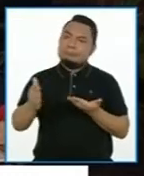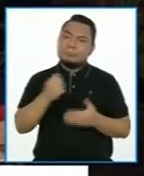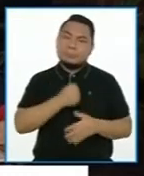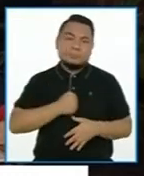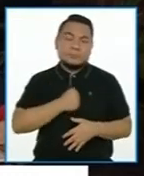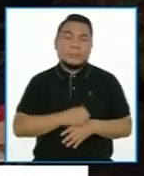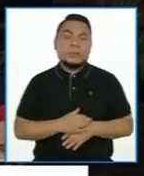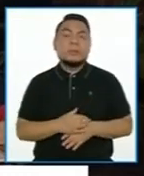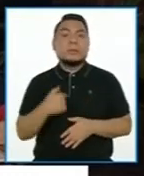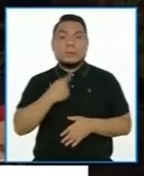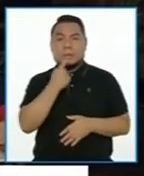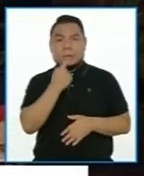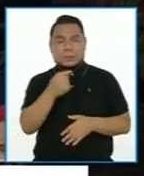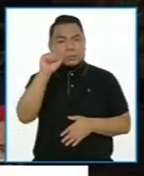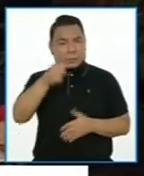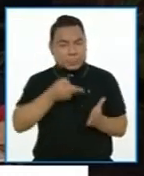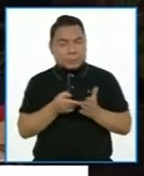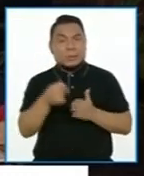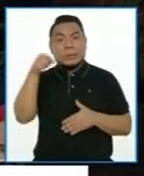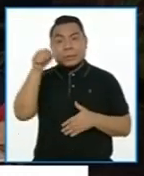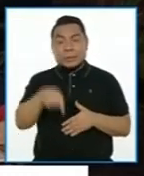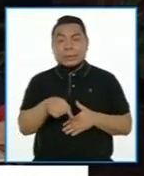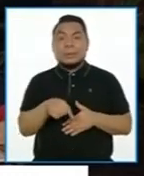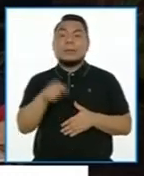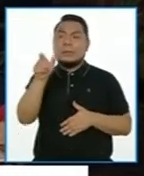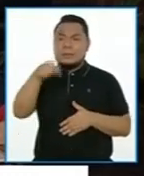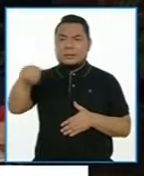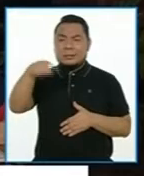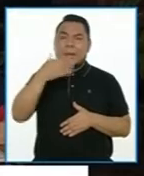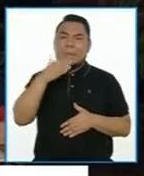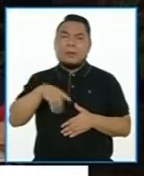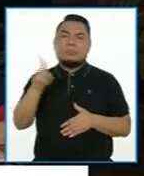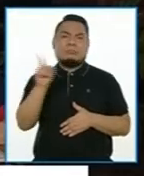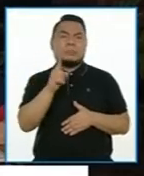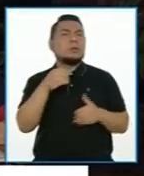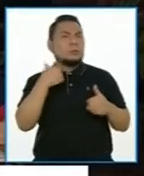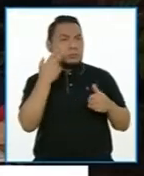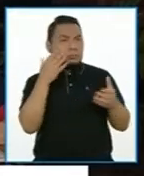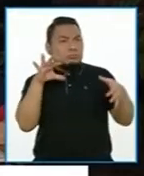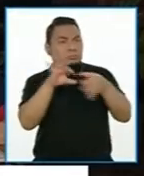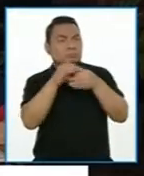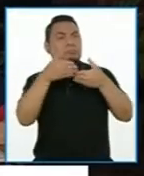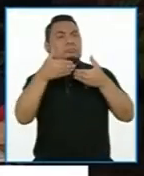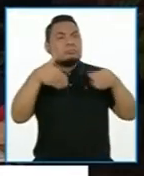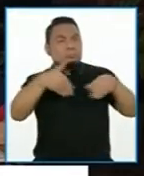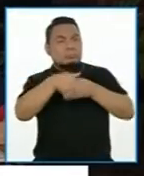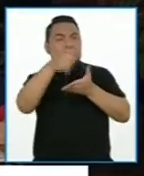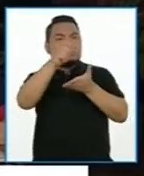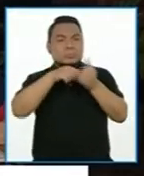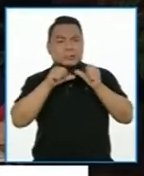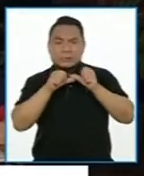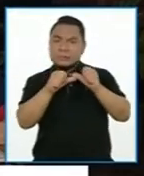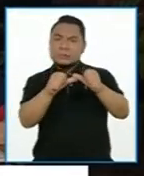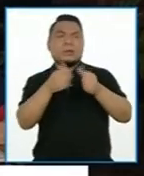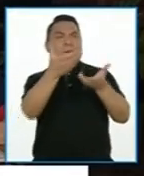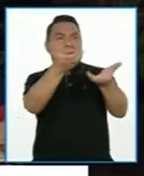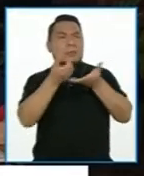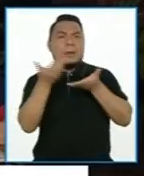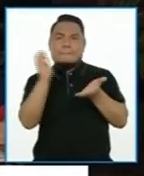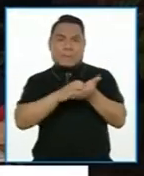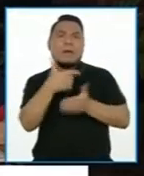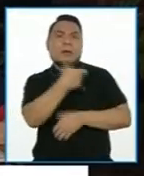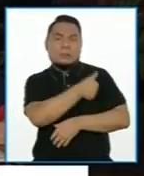la certeza que estos hechos no impedirán que continuemos con el proceso de negociación y adquisición de más